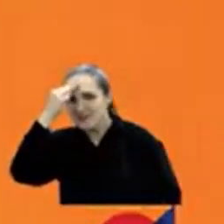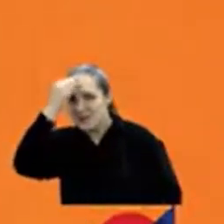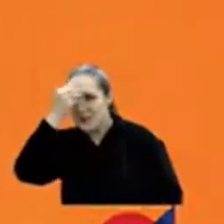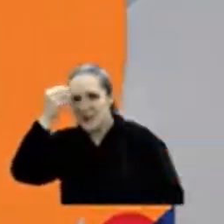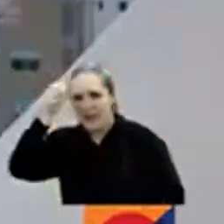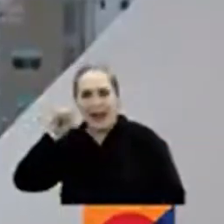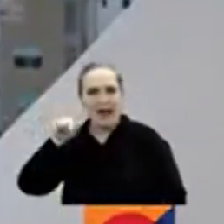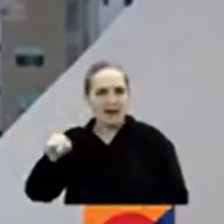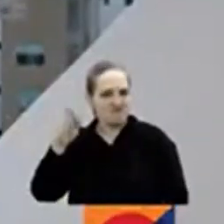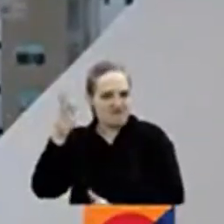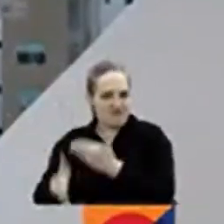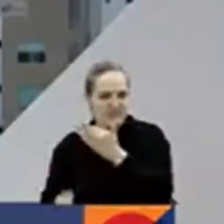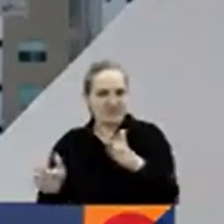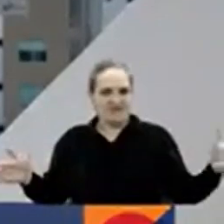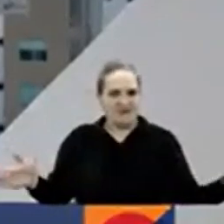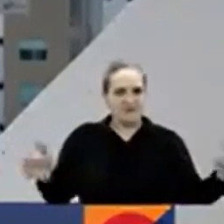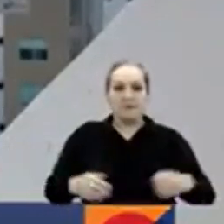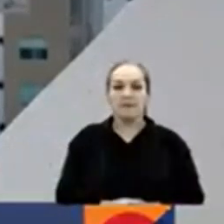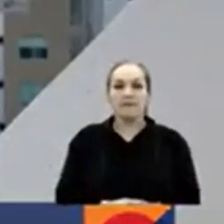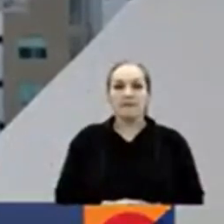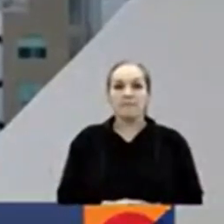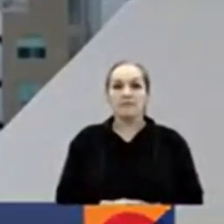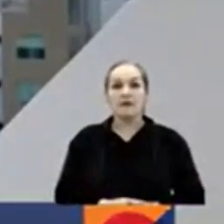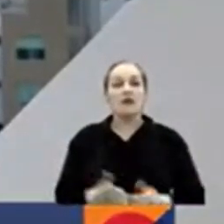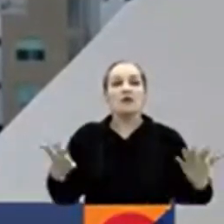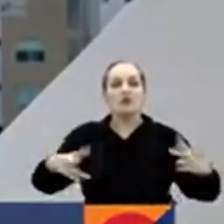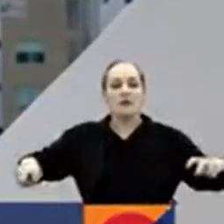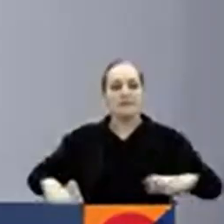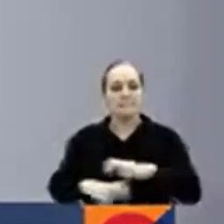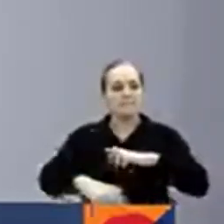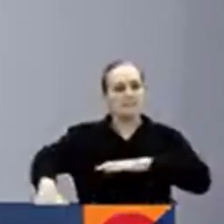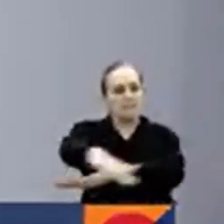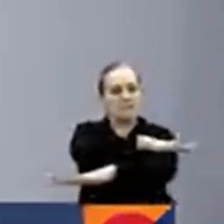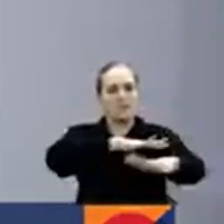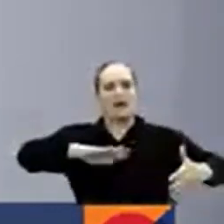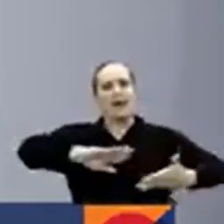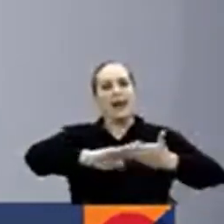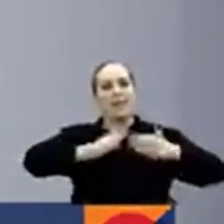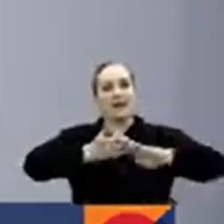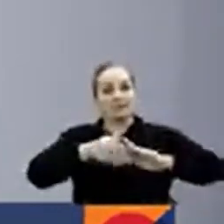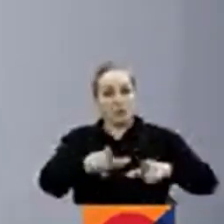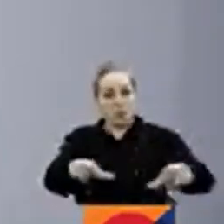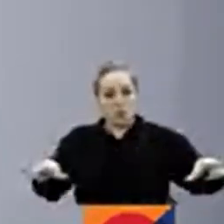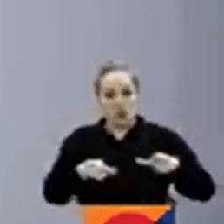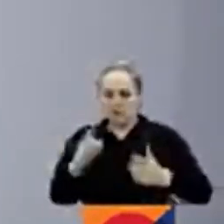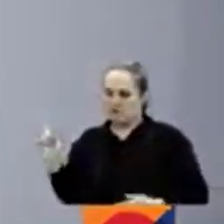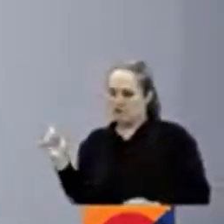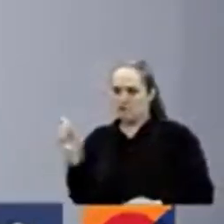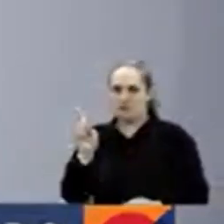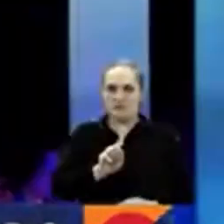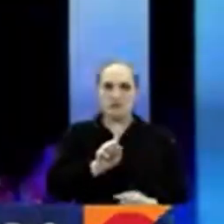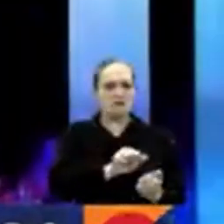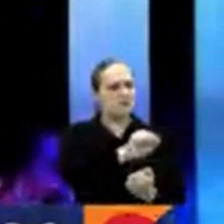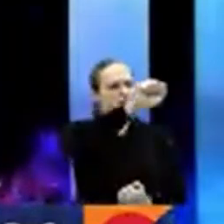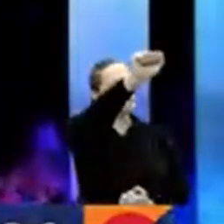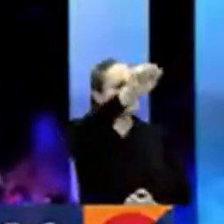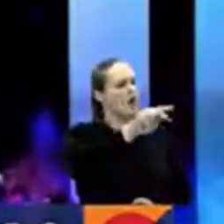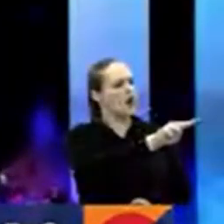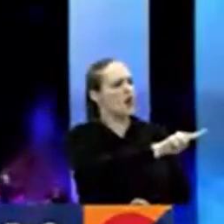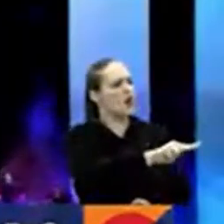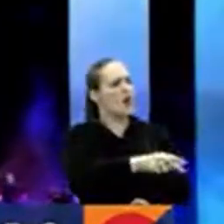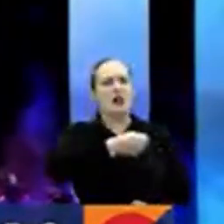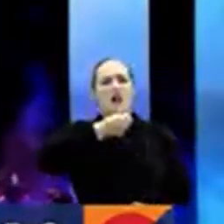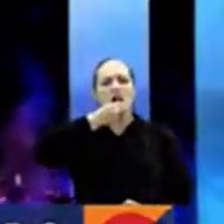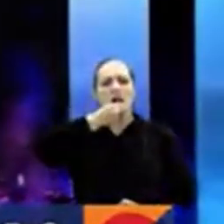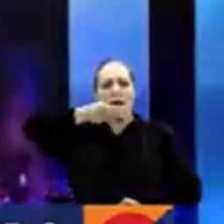En la Plaza de la Paz, la reina del carnaval Natalia de Castro dio lectura al bando para dar inicio. El carnaval de Barranquilla 2023,